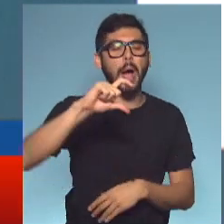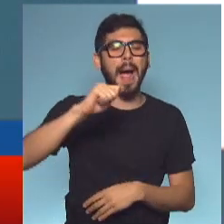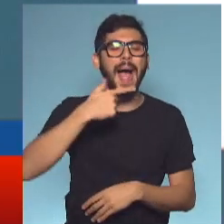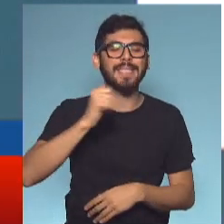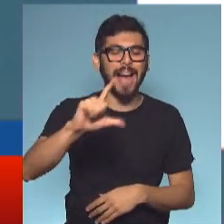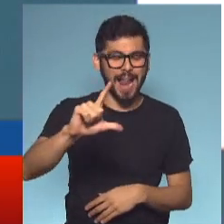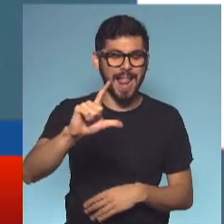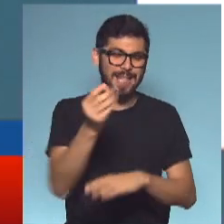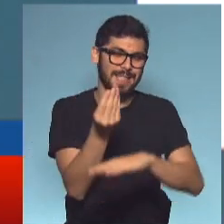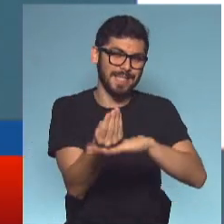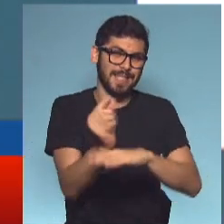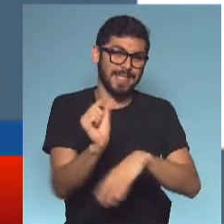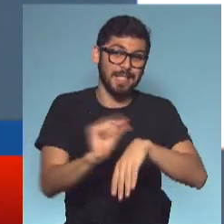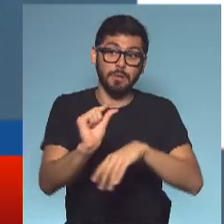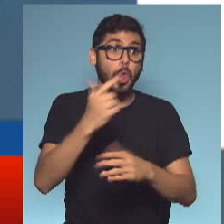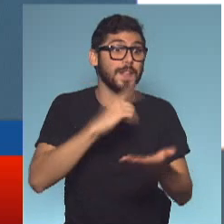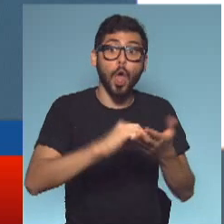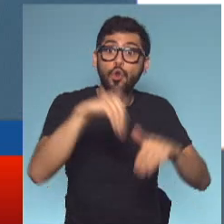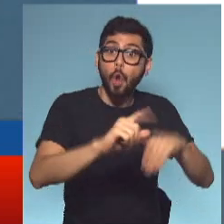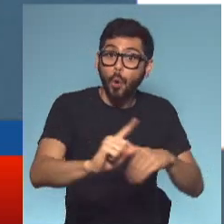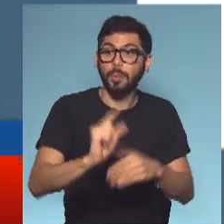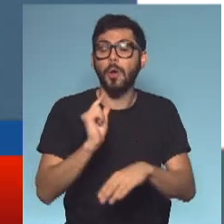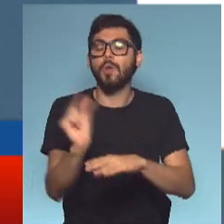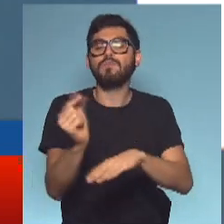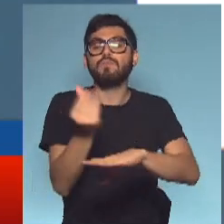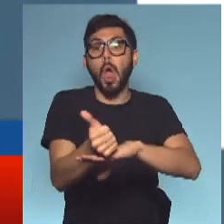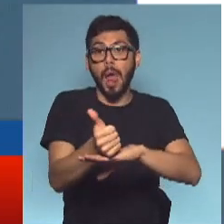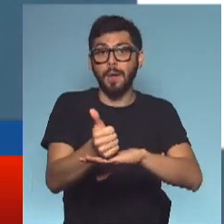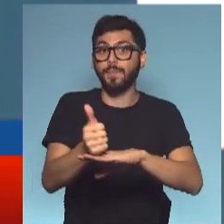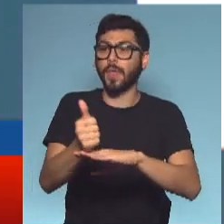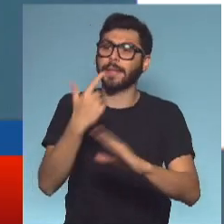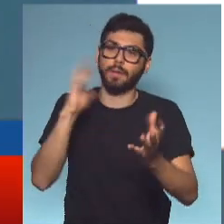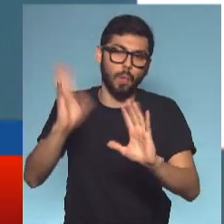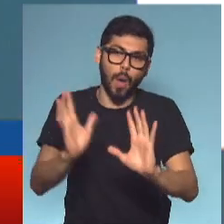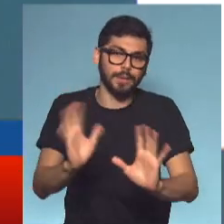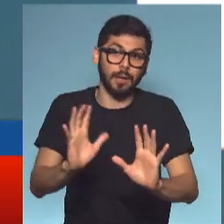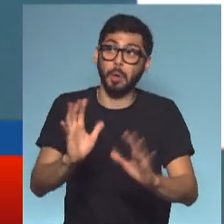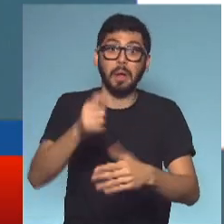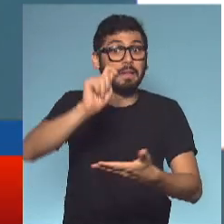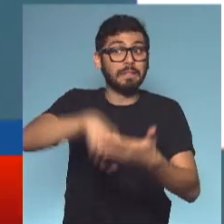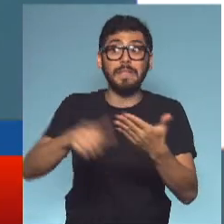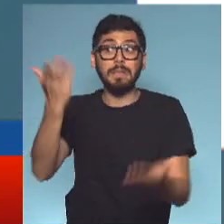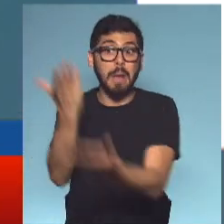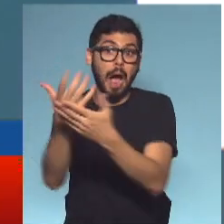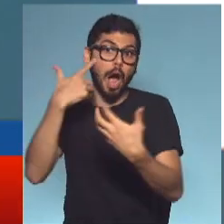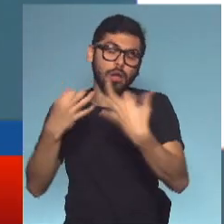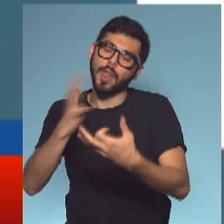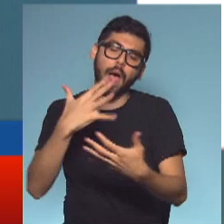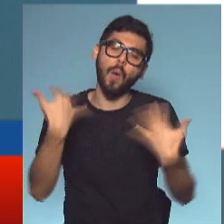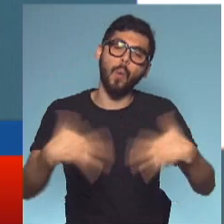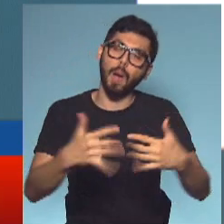sabemos que ocupa ese lugar sin acuerdo del Senado, bueno, dijeron no, vamos a acelerar esta situación. Empezó a negociar Soria, negoció con